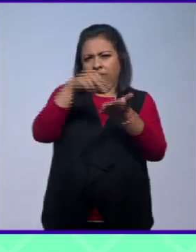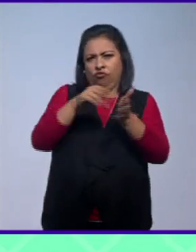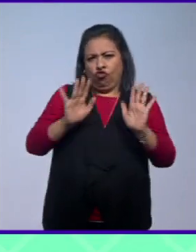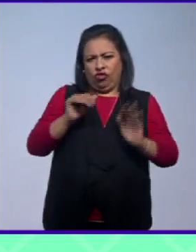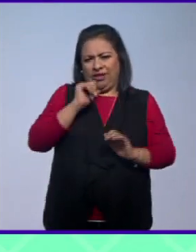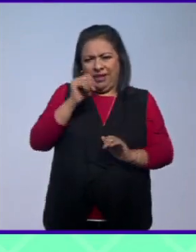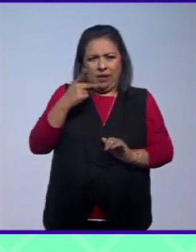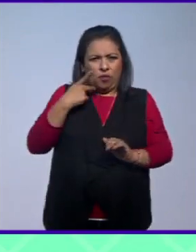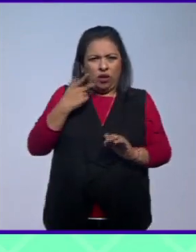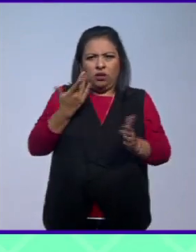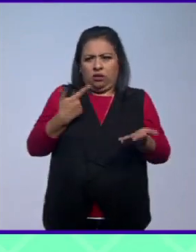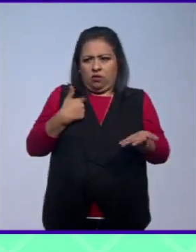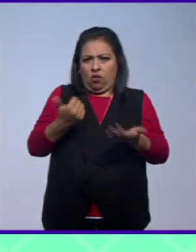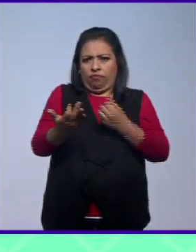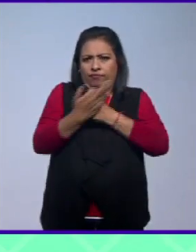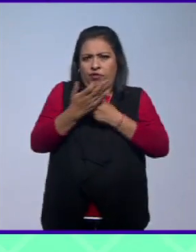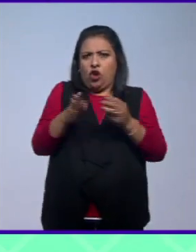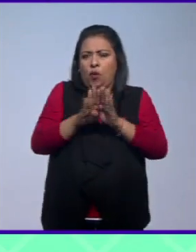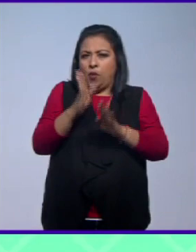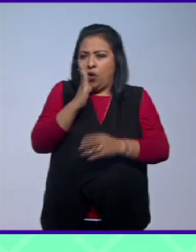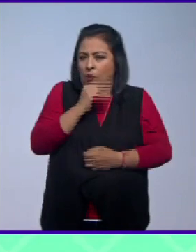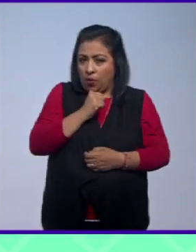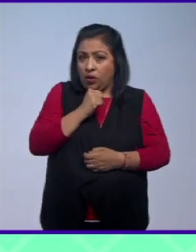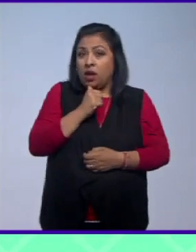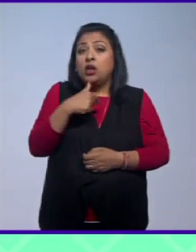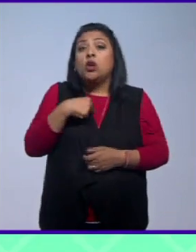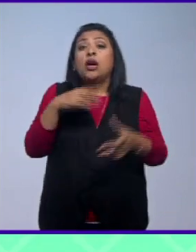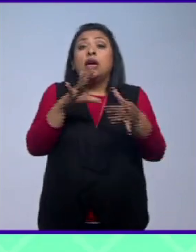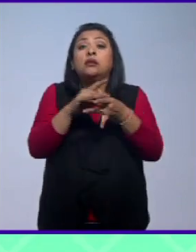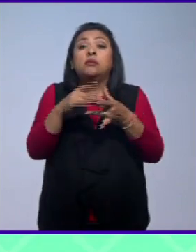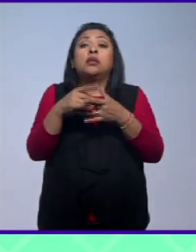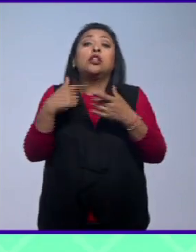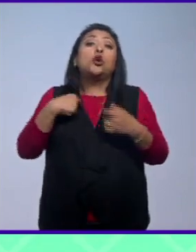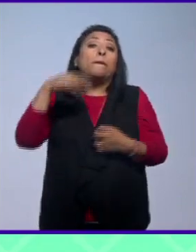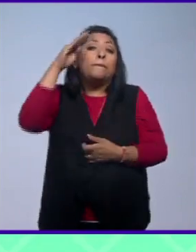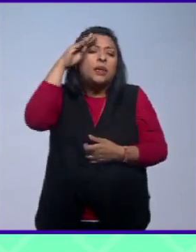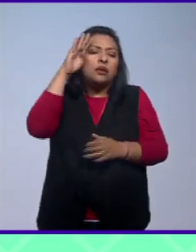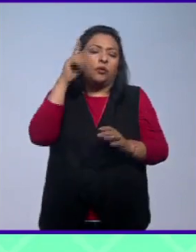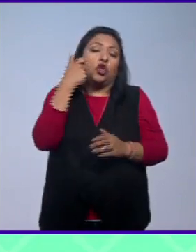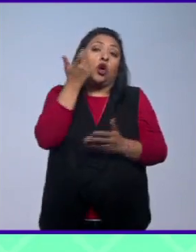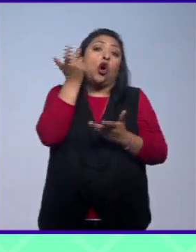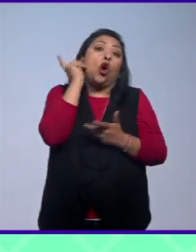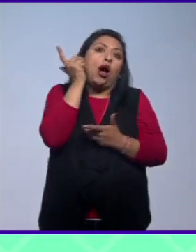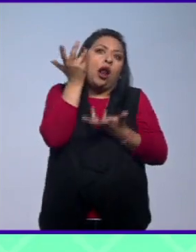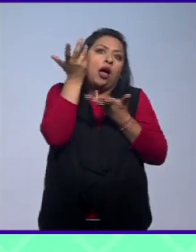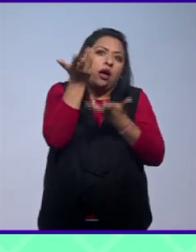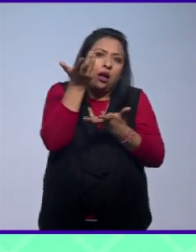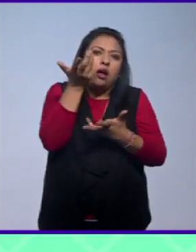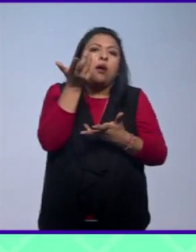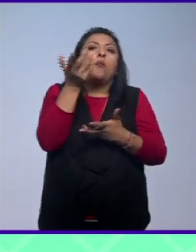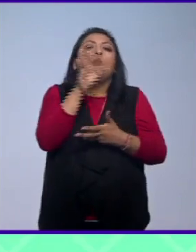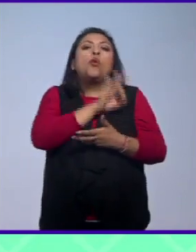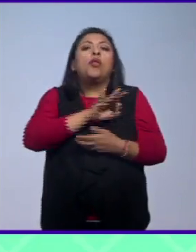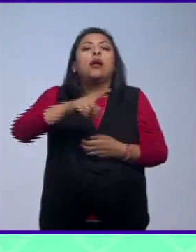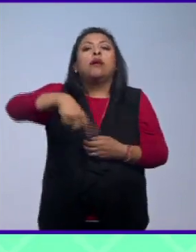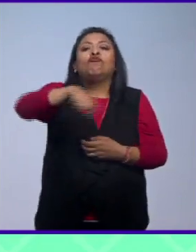no sé lo que esperan, pero lo que espero es que gente sea capaz de ir a